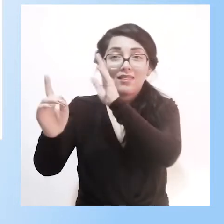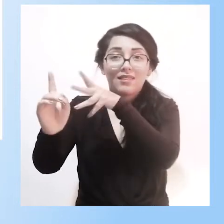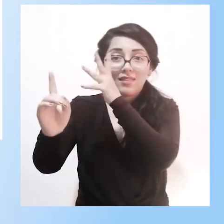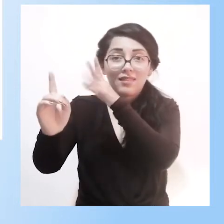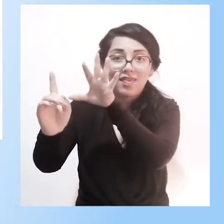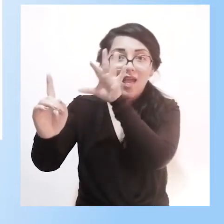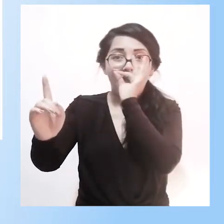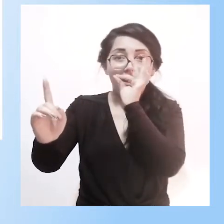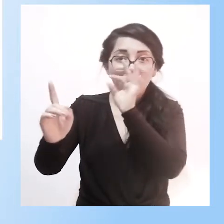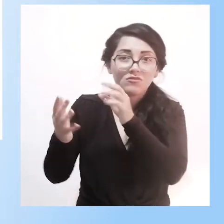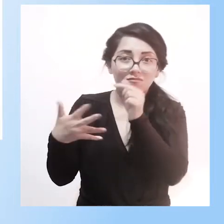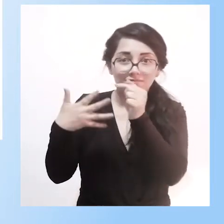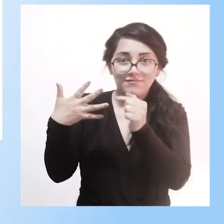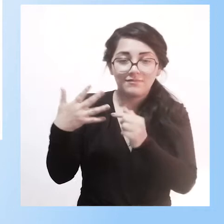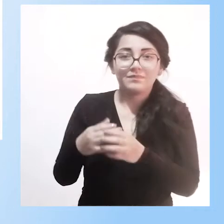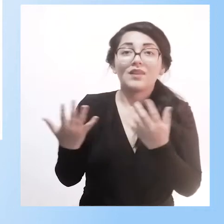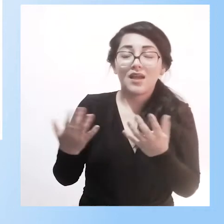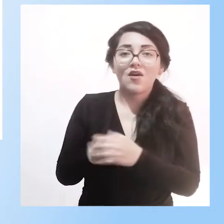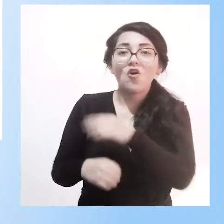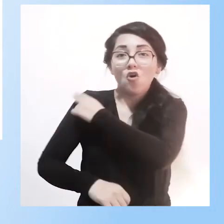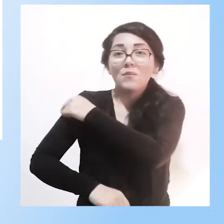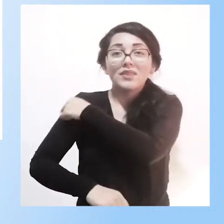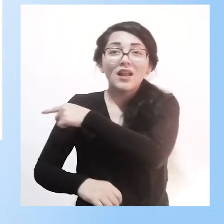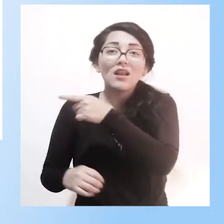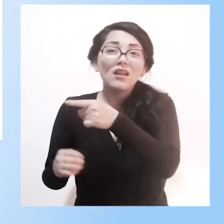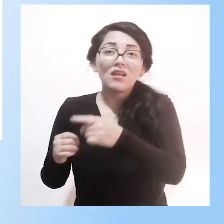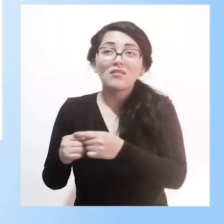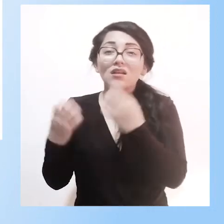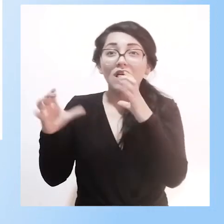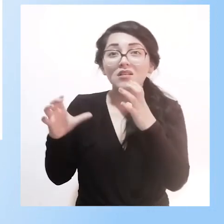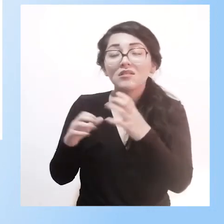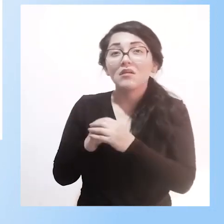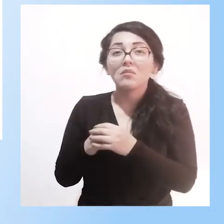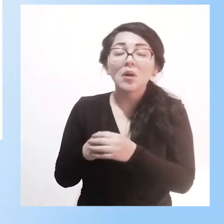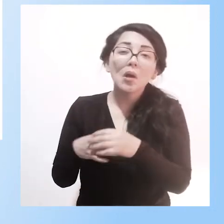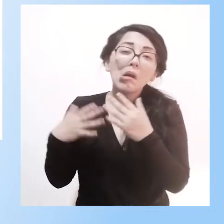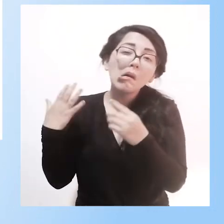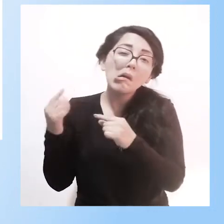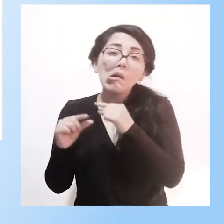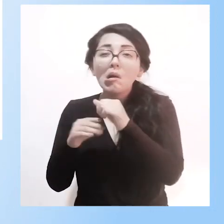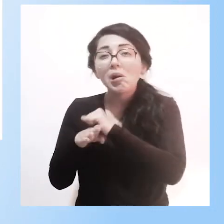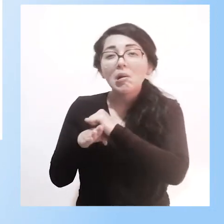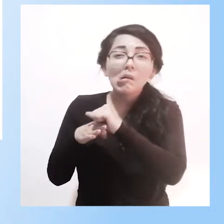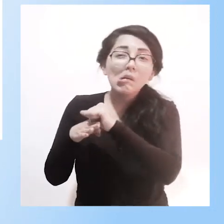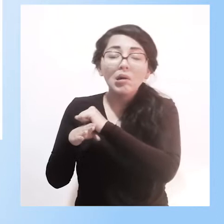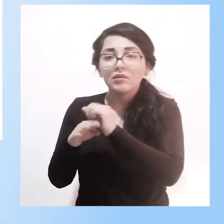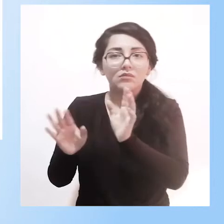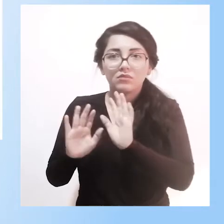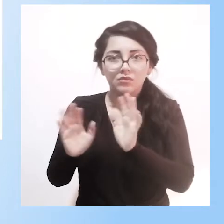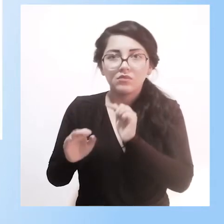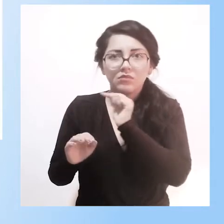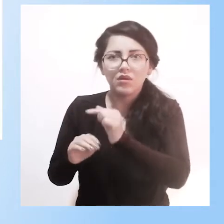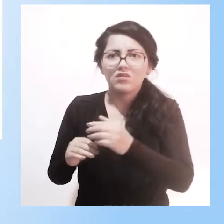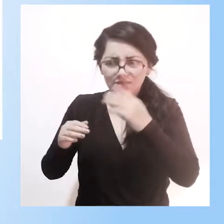aula hospitalaria, todo lo contrario. Es progresar en el aprendizaje de acuerdo al